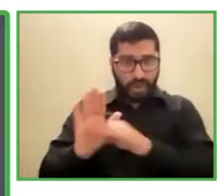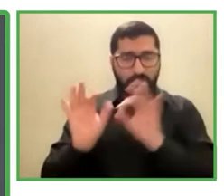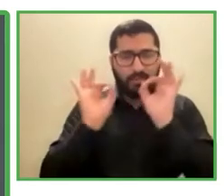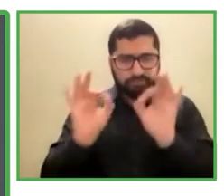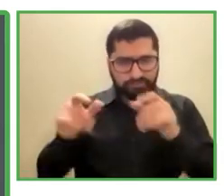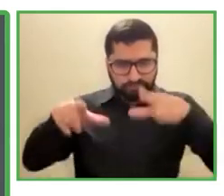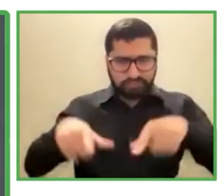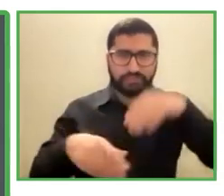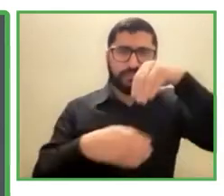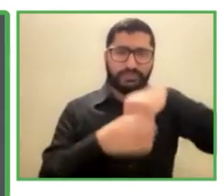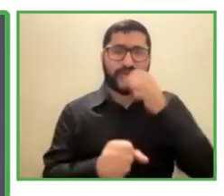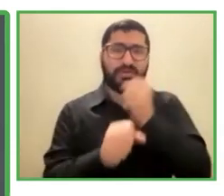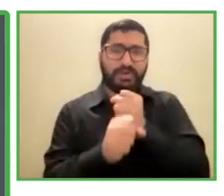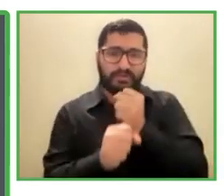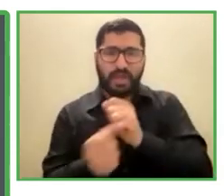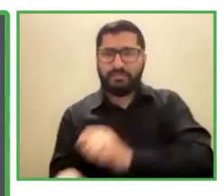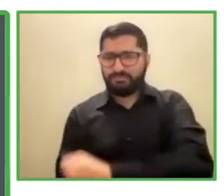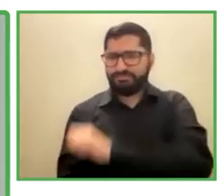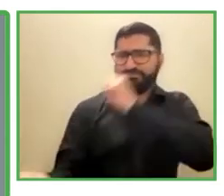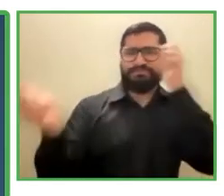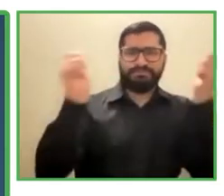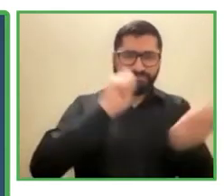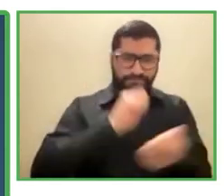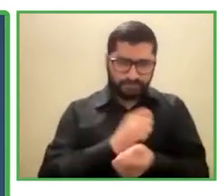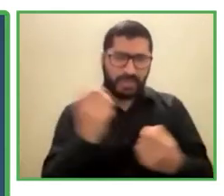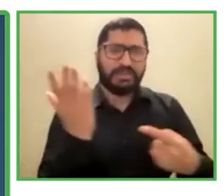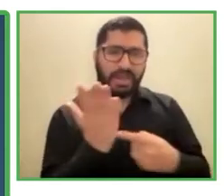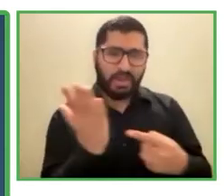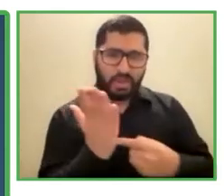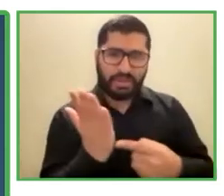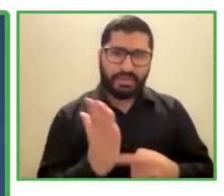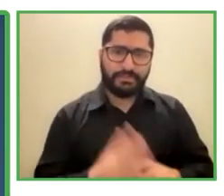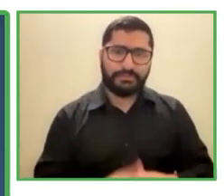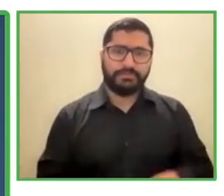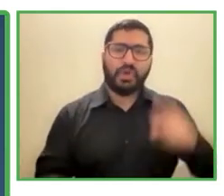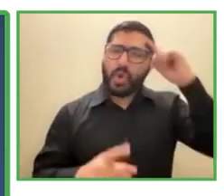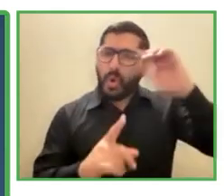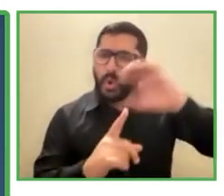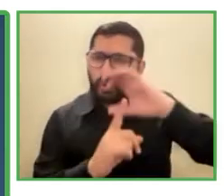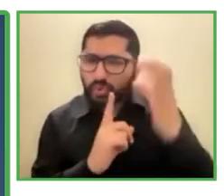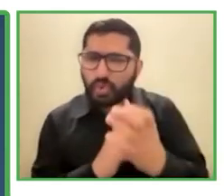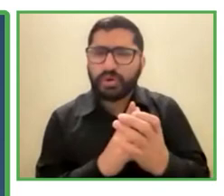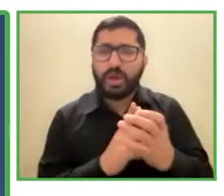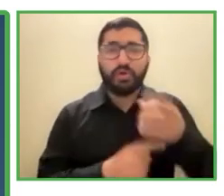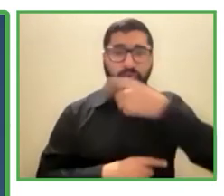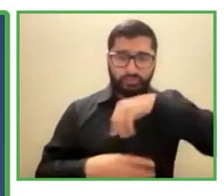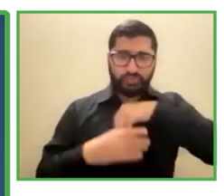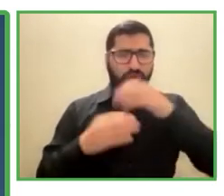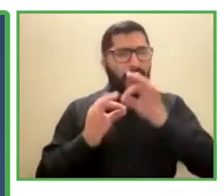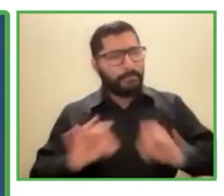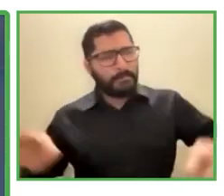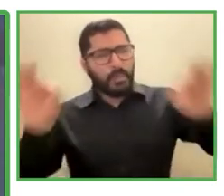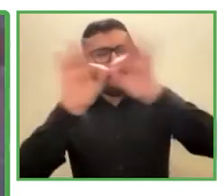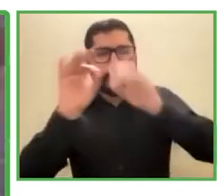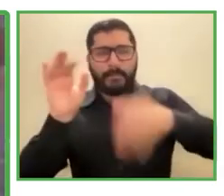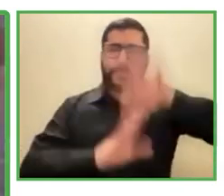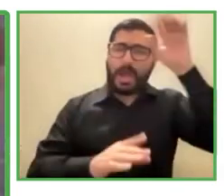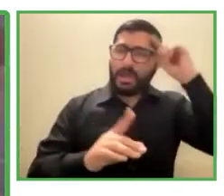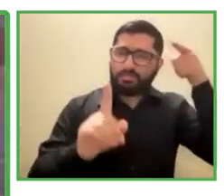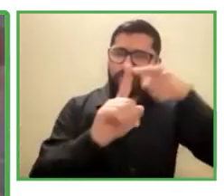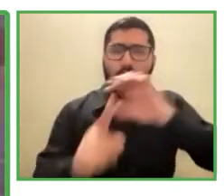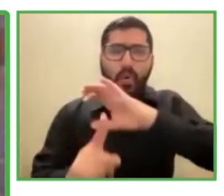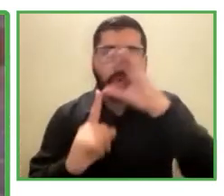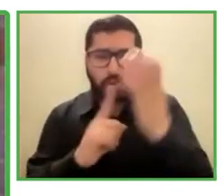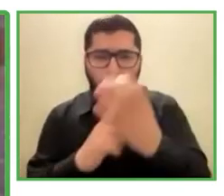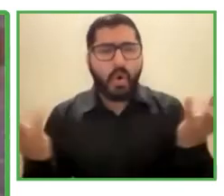socios, y lo tercero, y lo más importante para nosotros es la cultura. Es obvio que cómo manejemos a los talentos y los equipos es